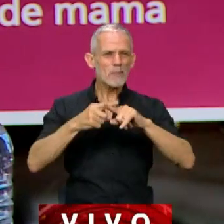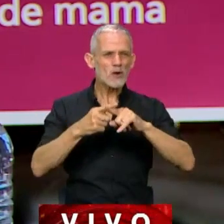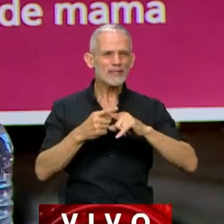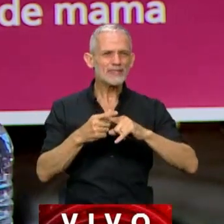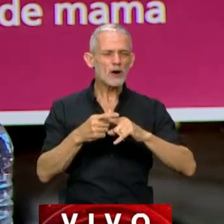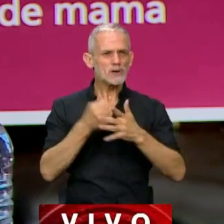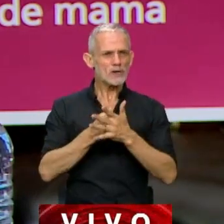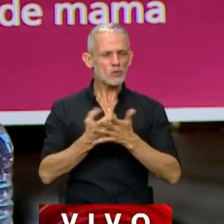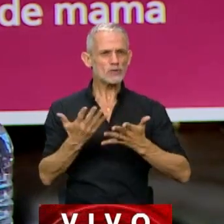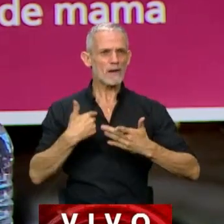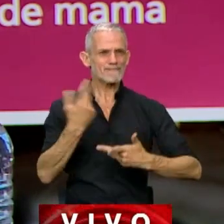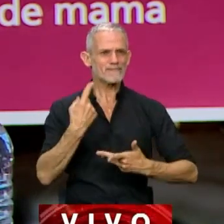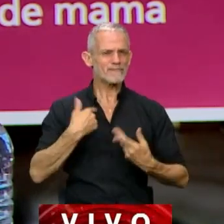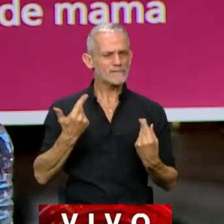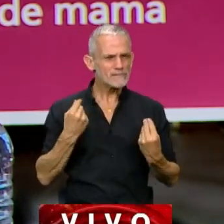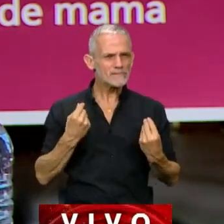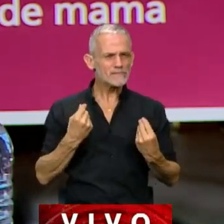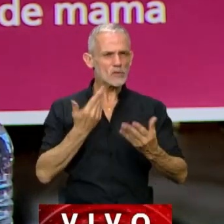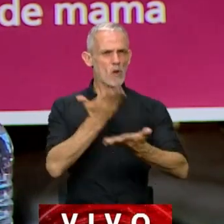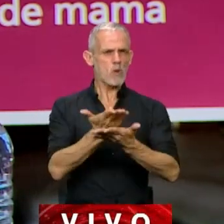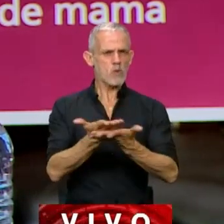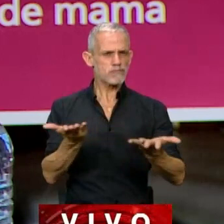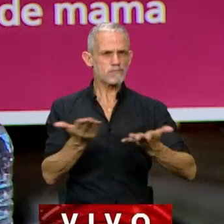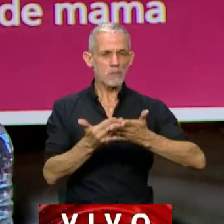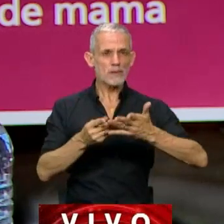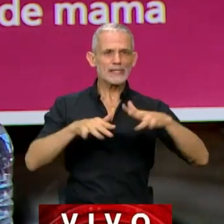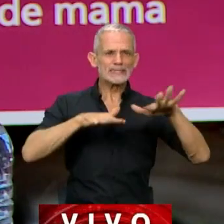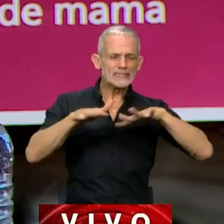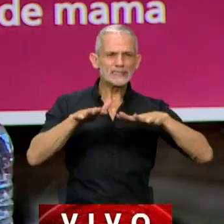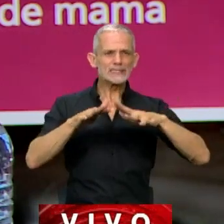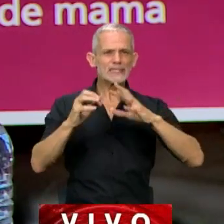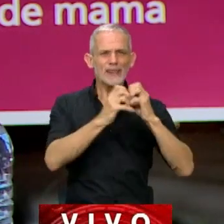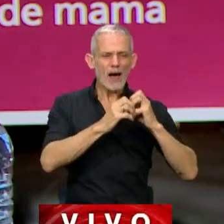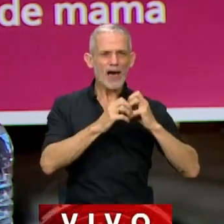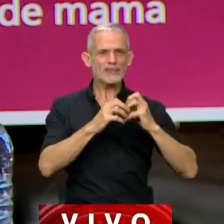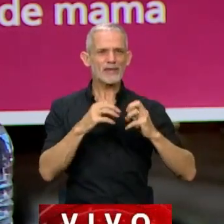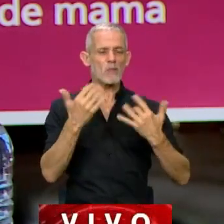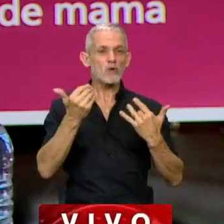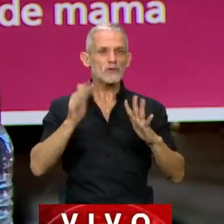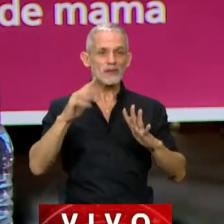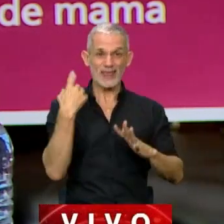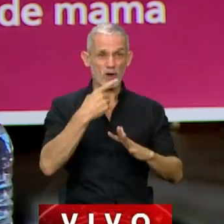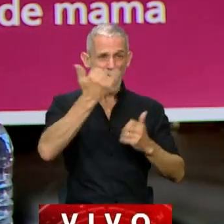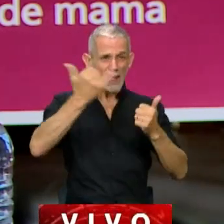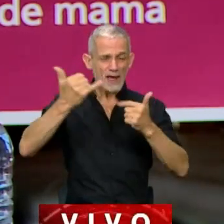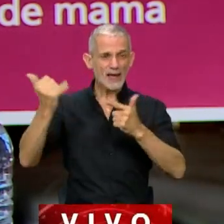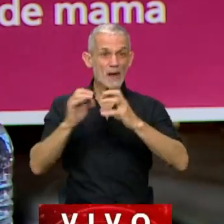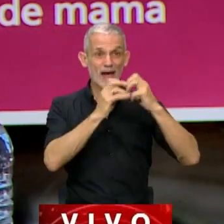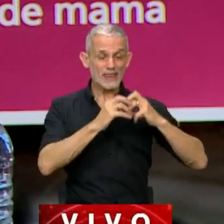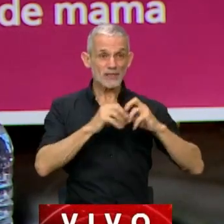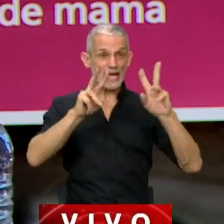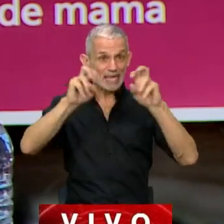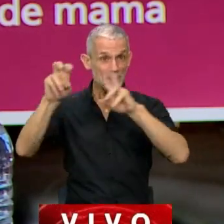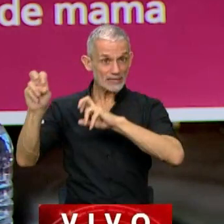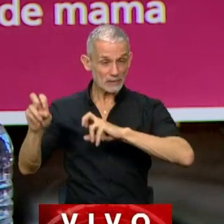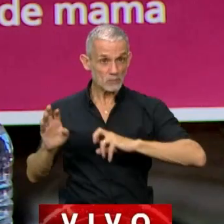nosotros tenemos que plantear claramente que ante cada escenario de debate, ante cada posibilidad que nosotros tengamos para debatir este tipo